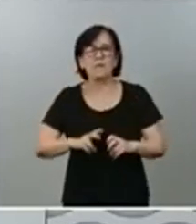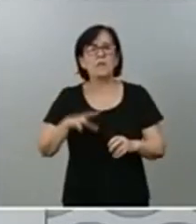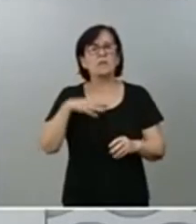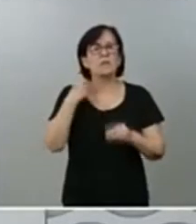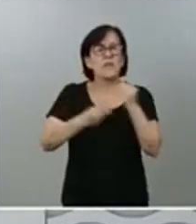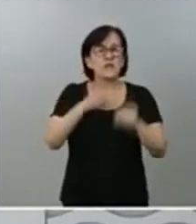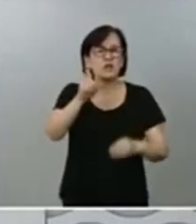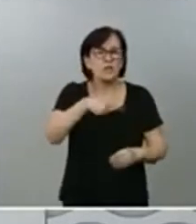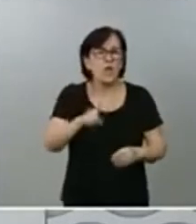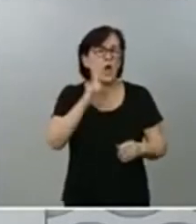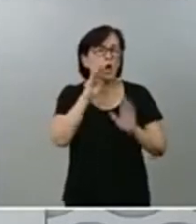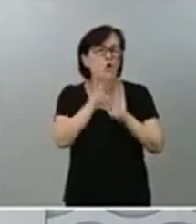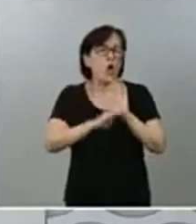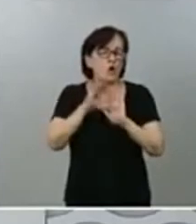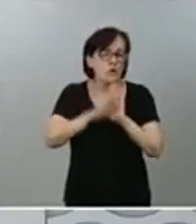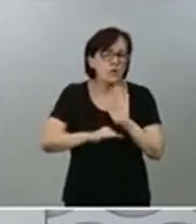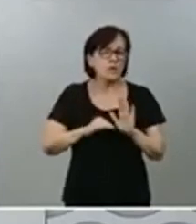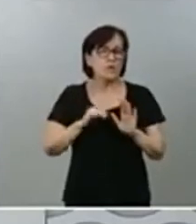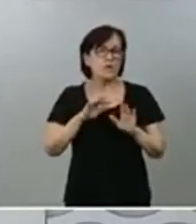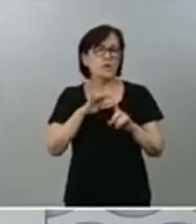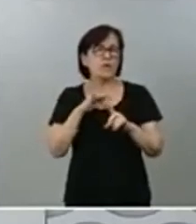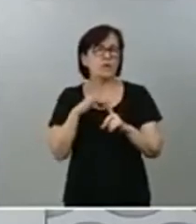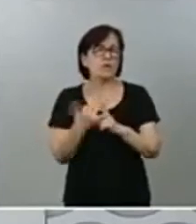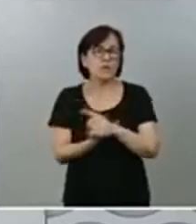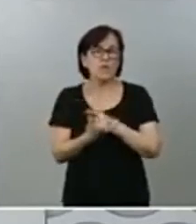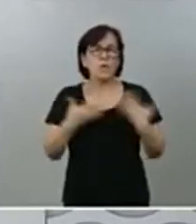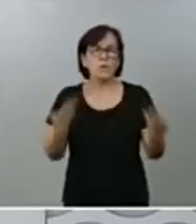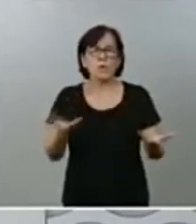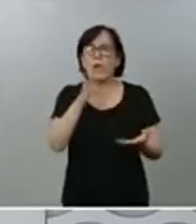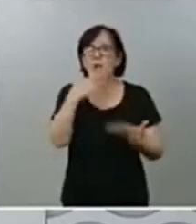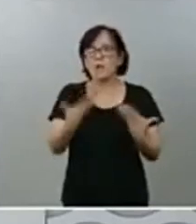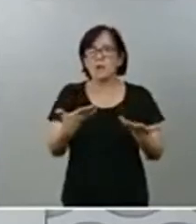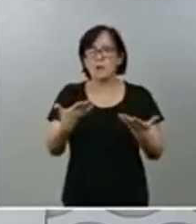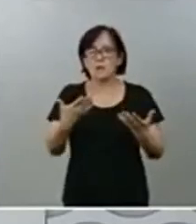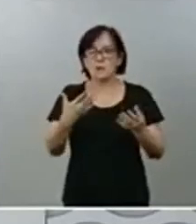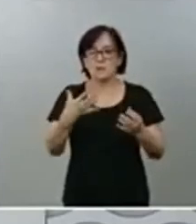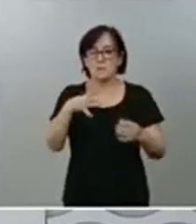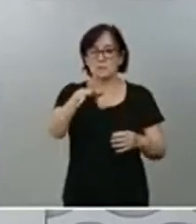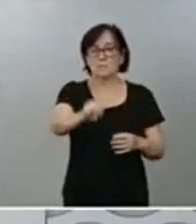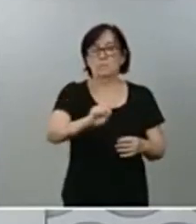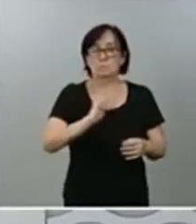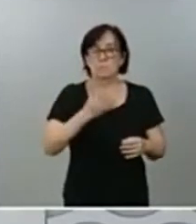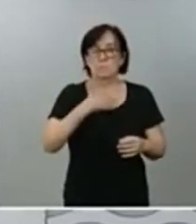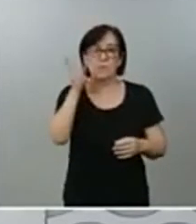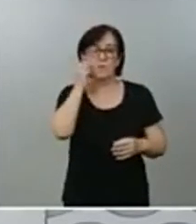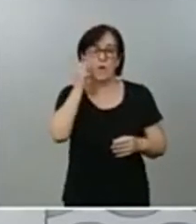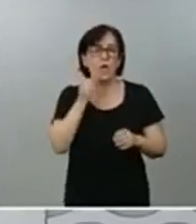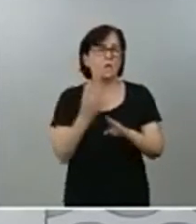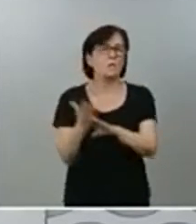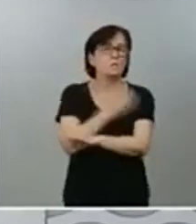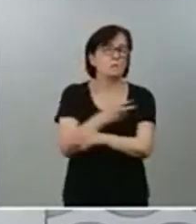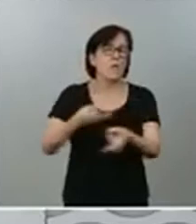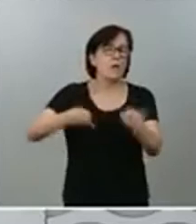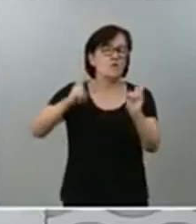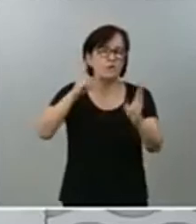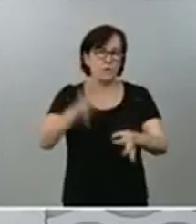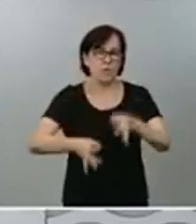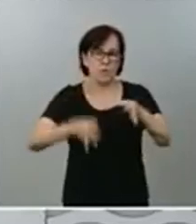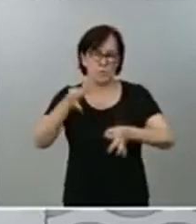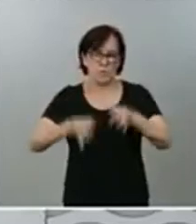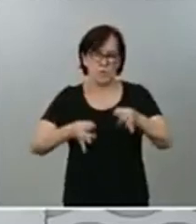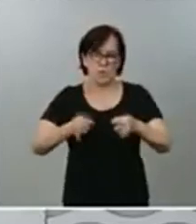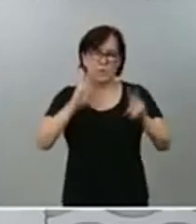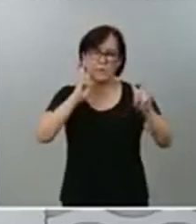condiciones, bajo qué circunstancias, porque cualquier intervención de un móvil requiere siempre una previa autorización judicial. Cuestión,